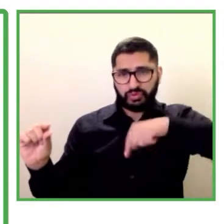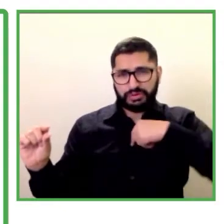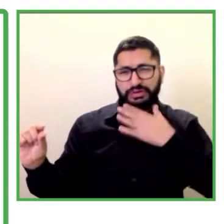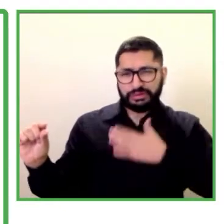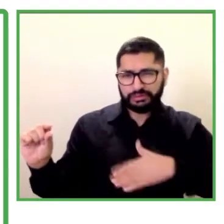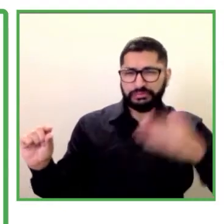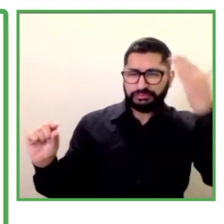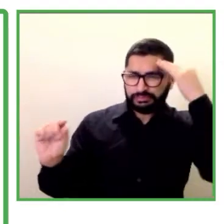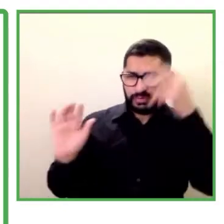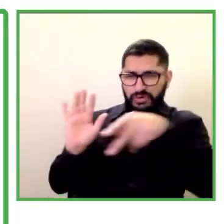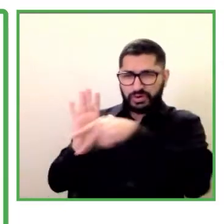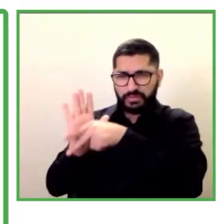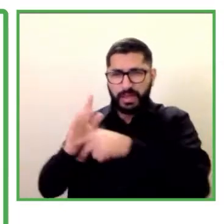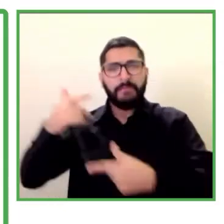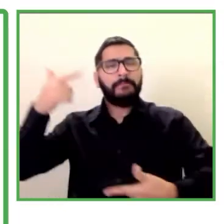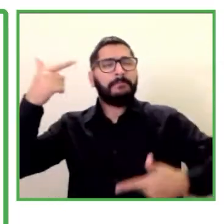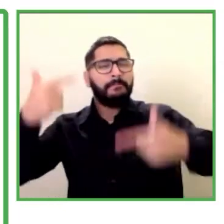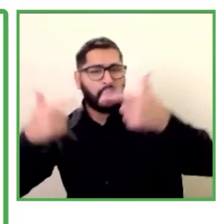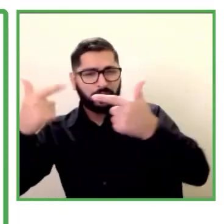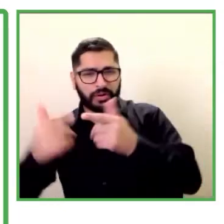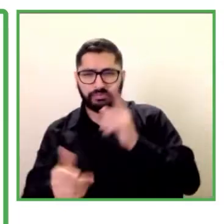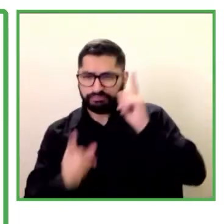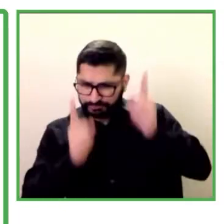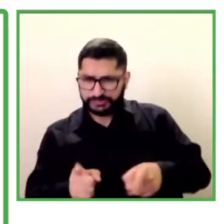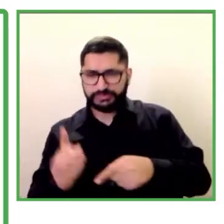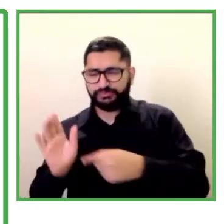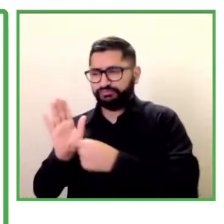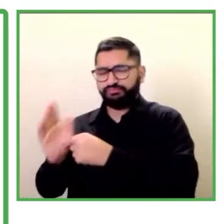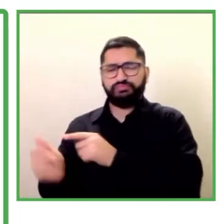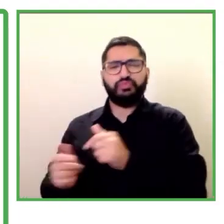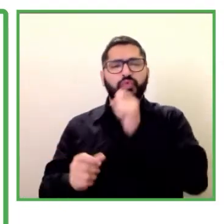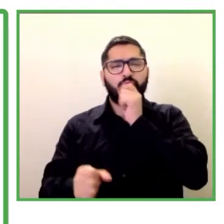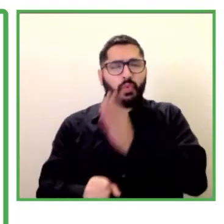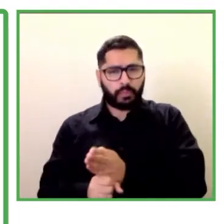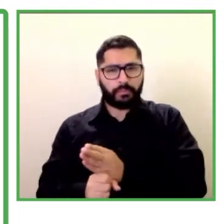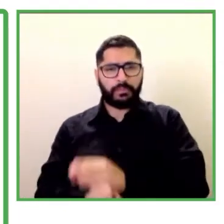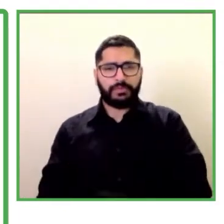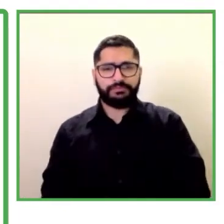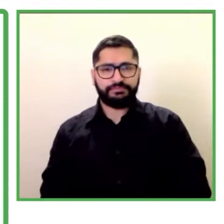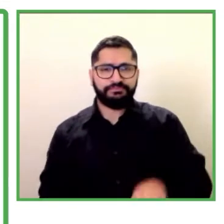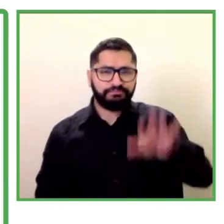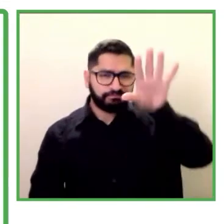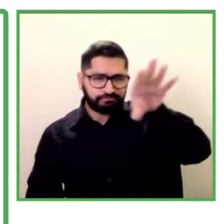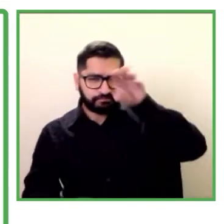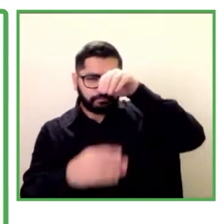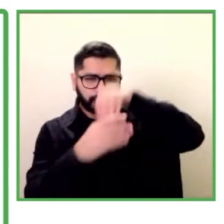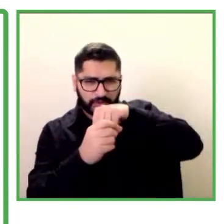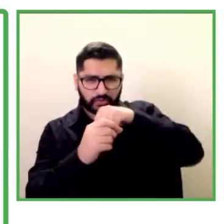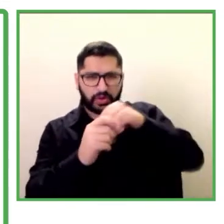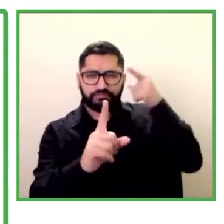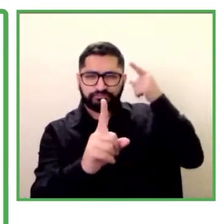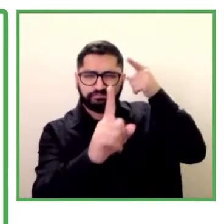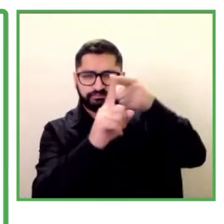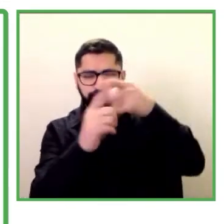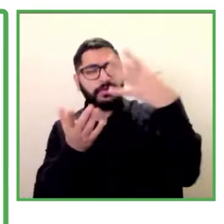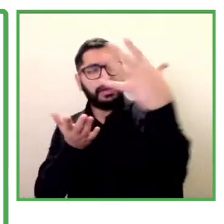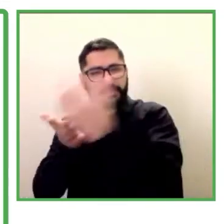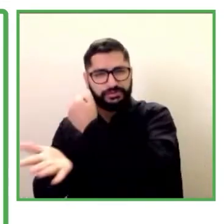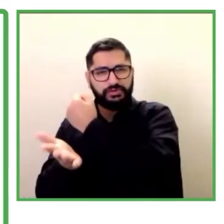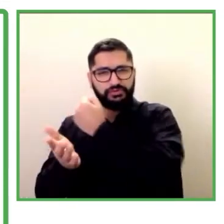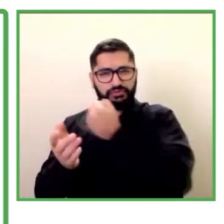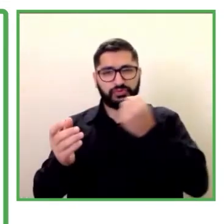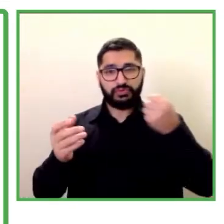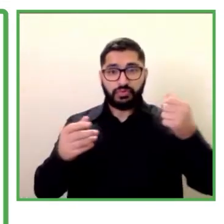los factores de éxito son del trabajo en red no son de la red en particular son de todas las redes las personas y los equipos de trabajo de las